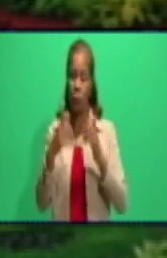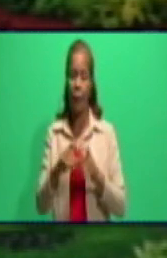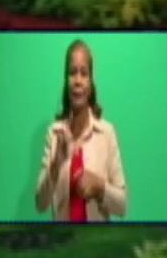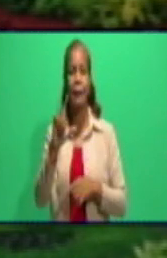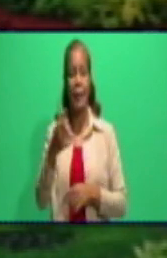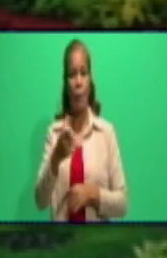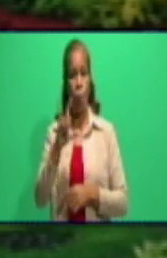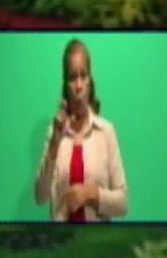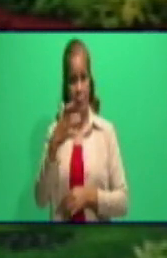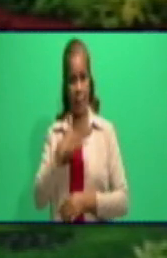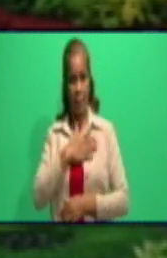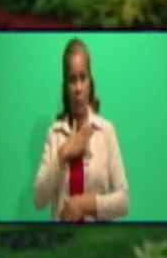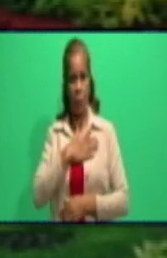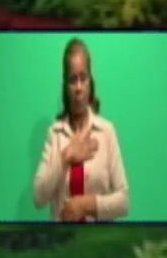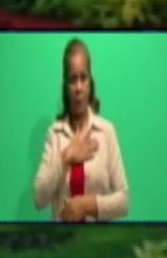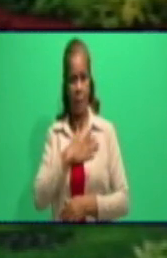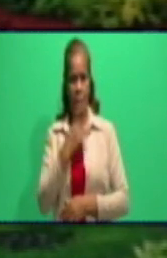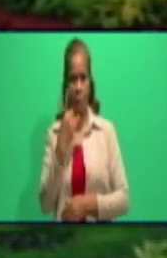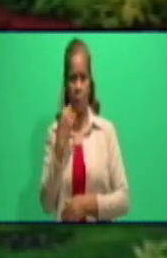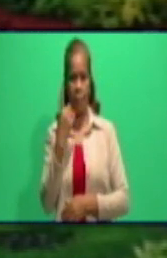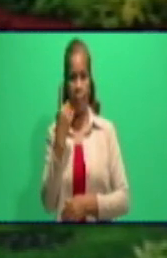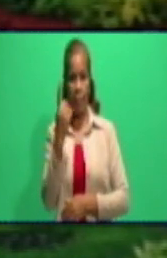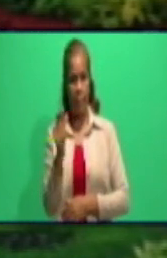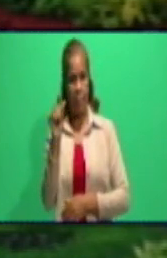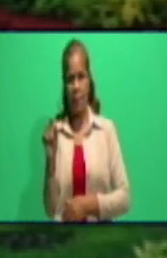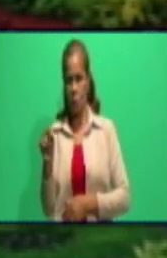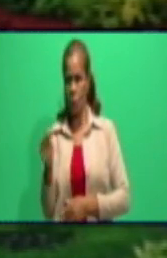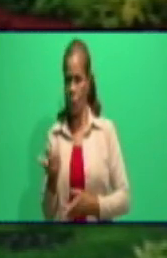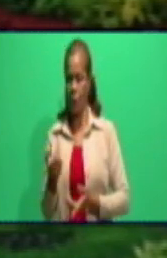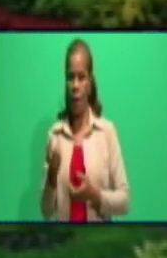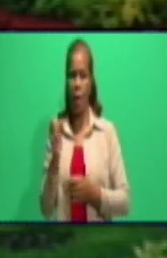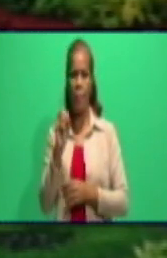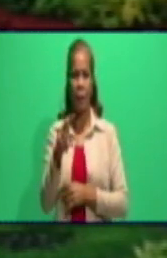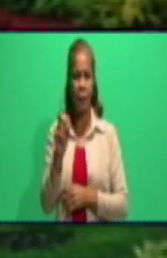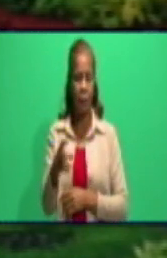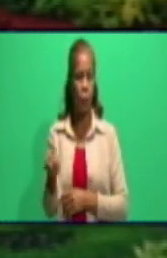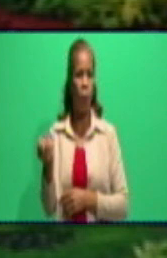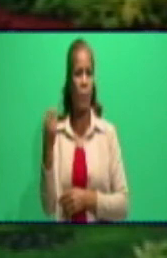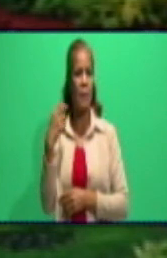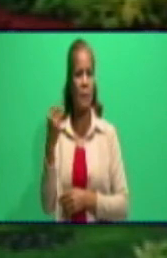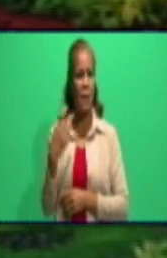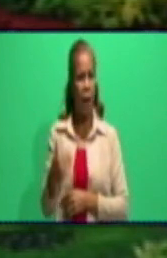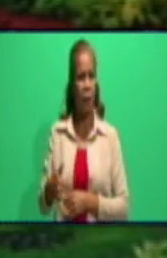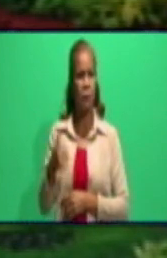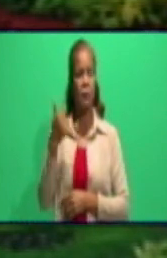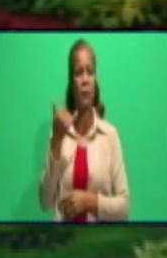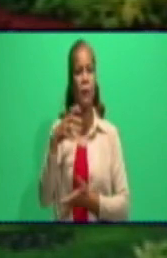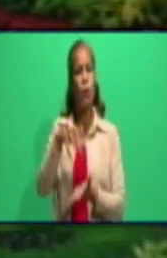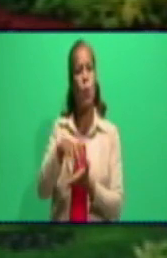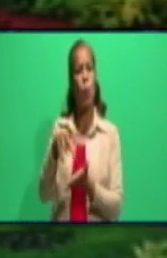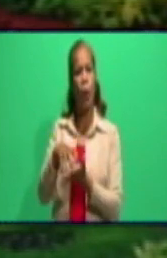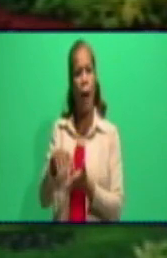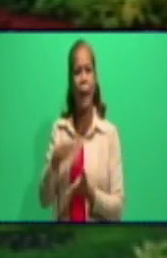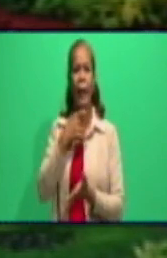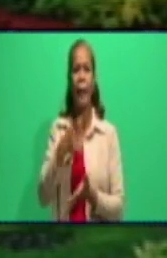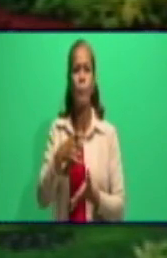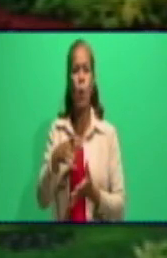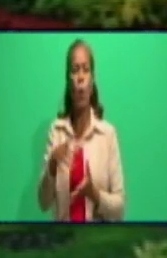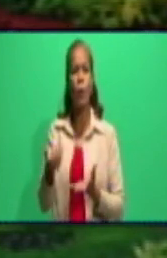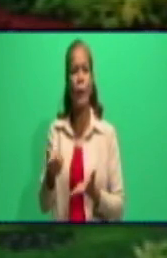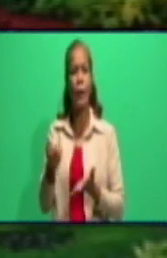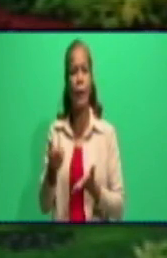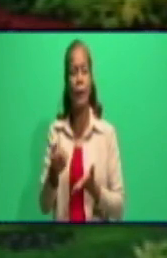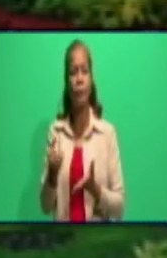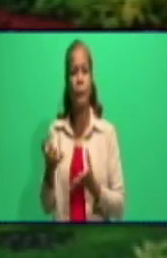primero, primero, hay un televidente que ha enviado mensajes, varios mensajes, sobre los puntos donde se copian memoria, que se copian novelas, se copian series,